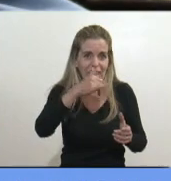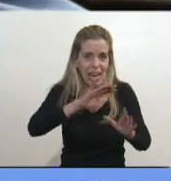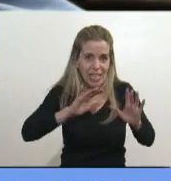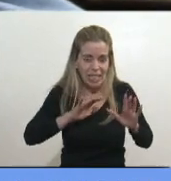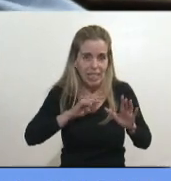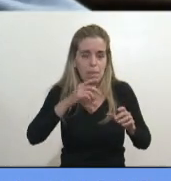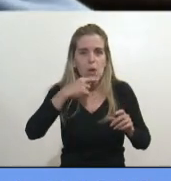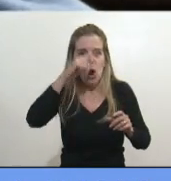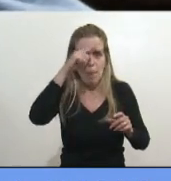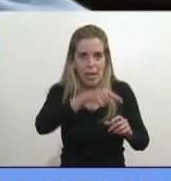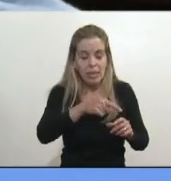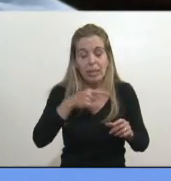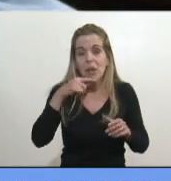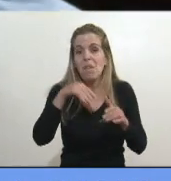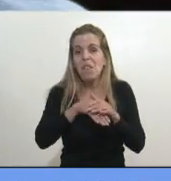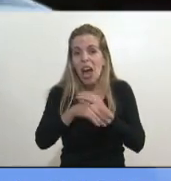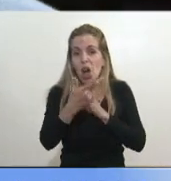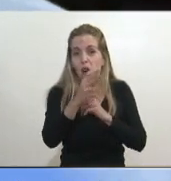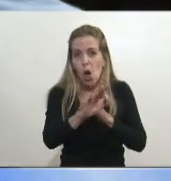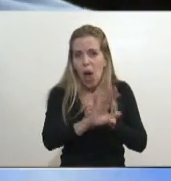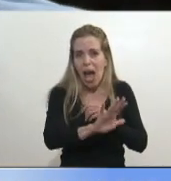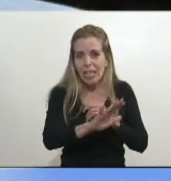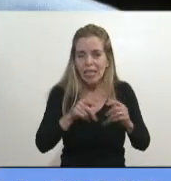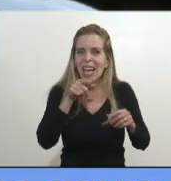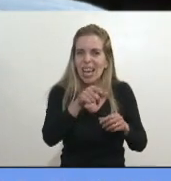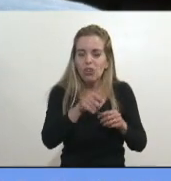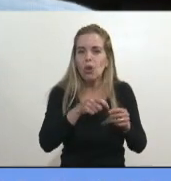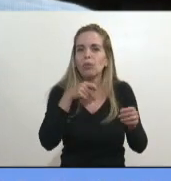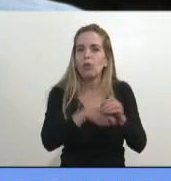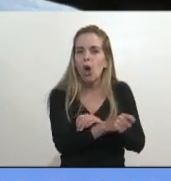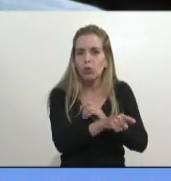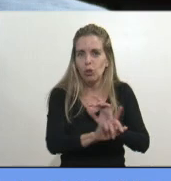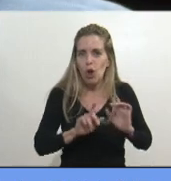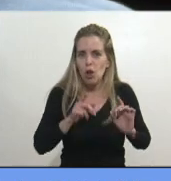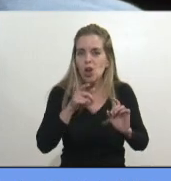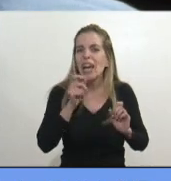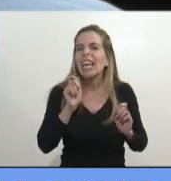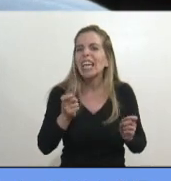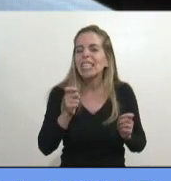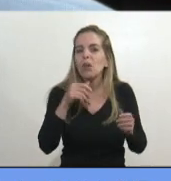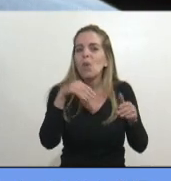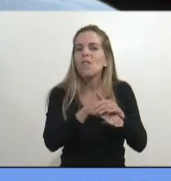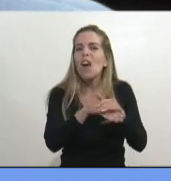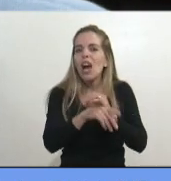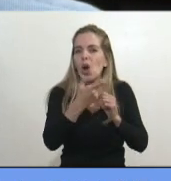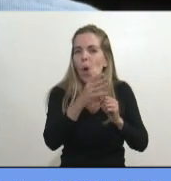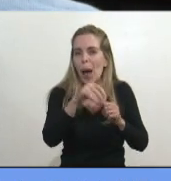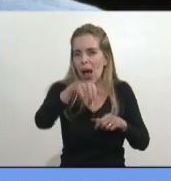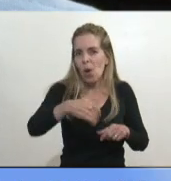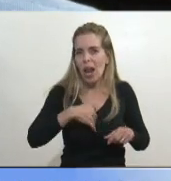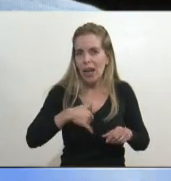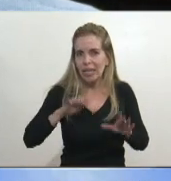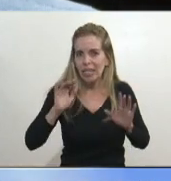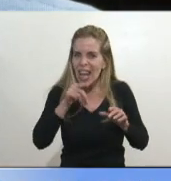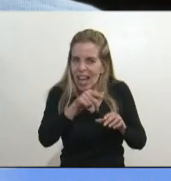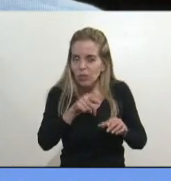bancos, ¡meta joda! Eso es corrupción, y eso es inmoral, lo que hicieron los bancos, en este país, lo